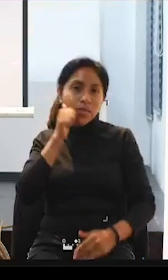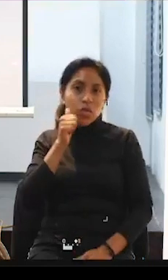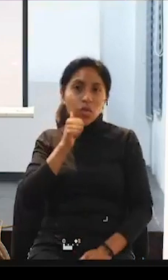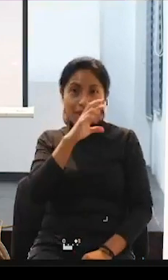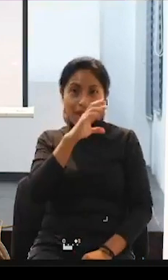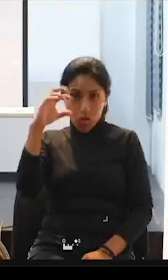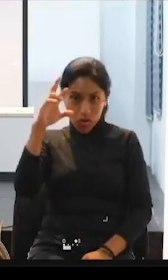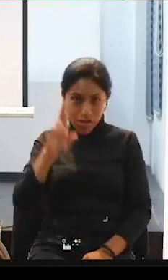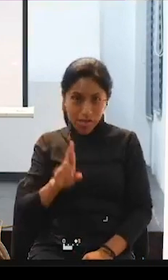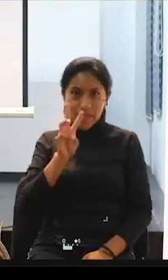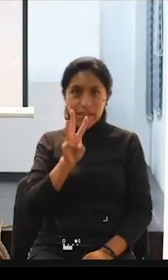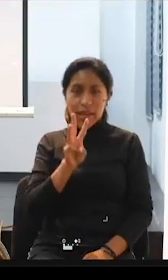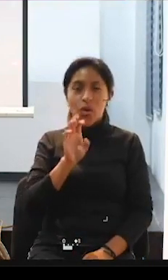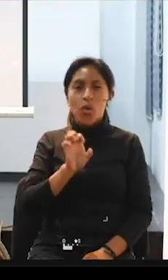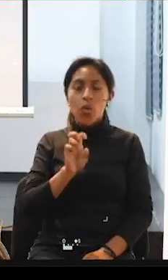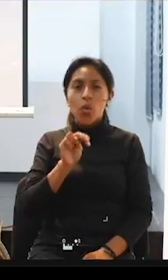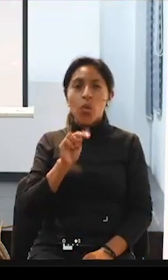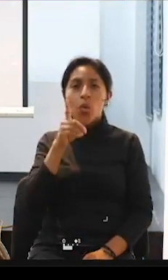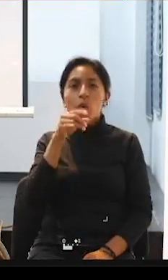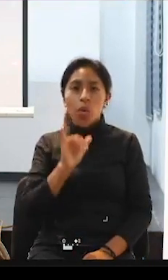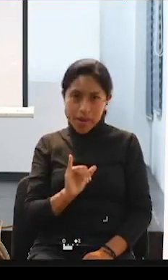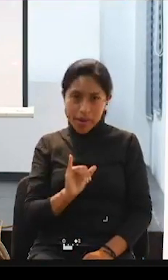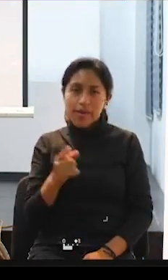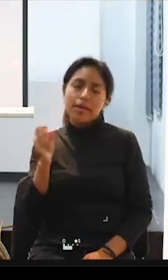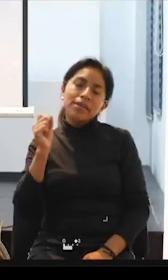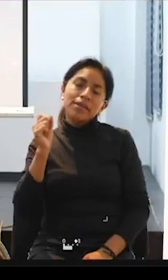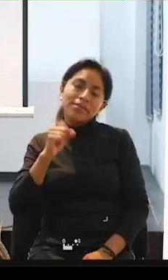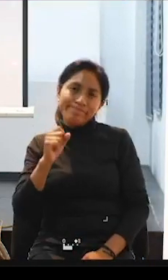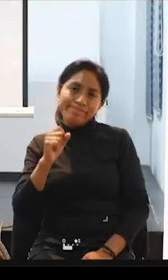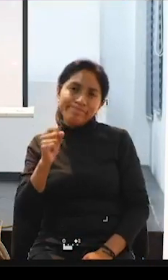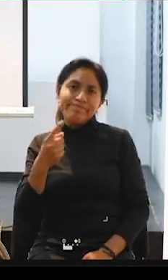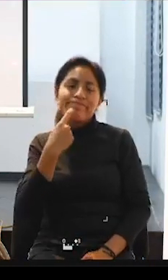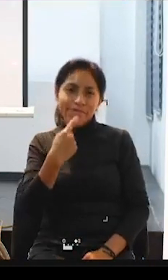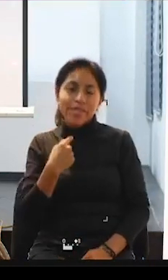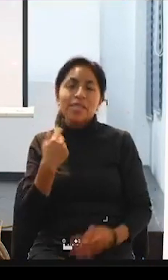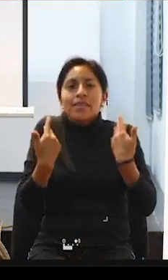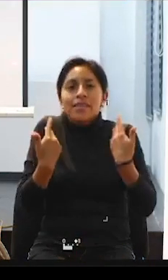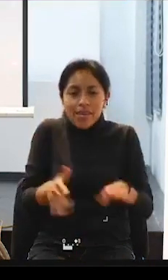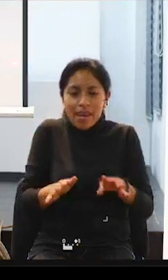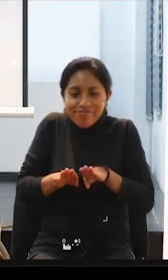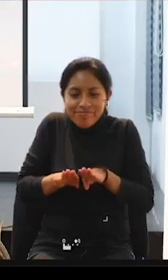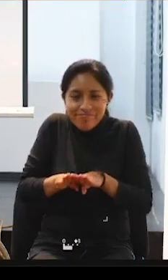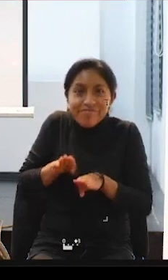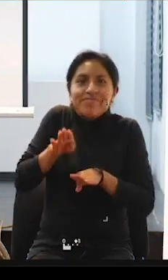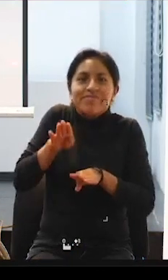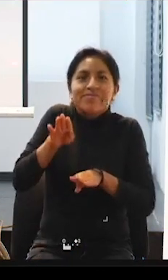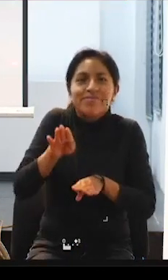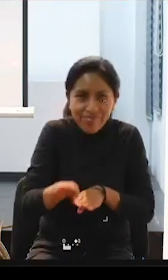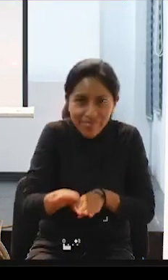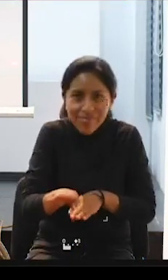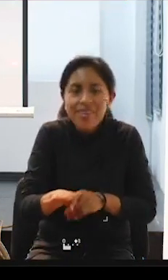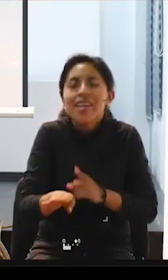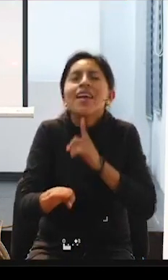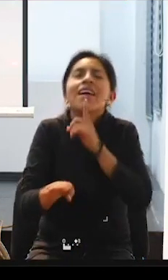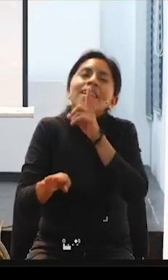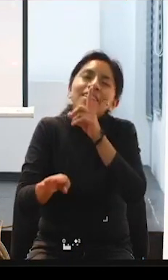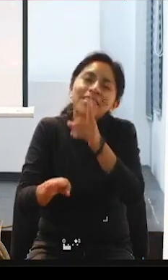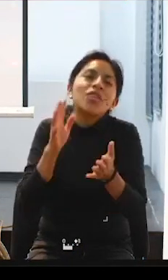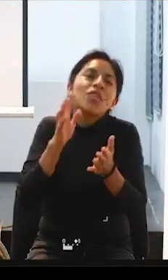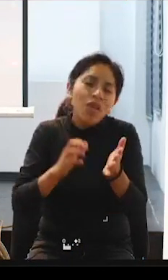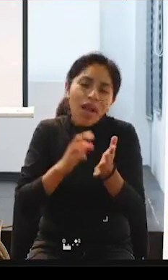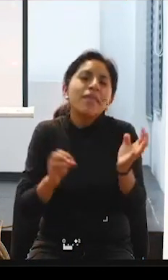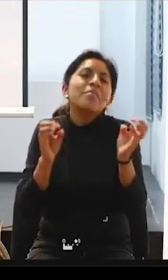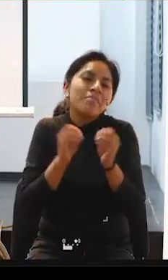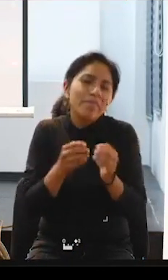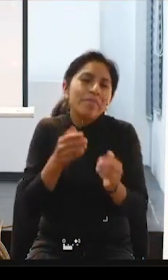indica Felisa, estamos quizás en Costa Rica, hay un paso más avanzado, seguramente falta muchísimo, pero